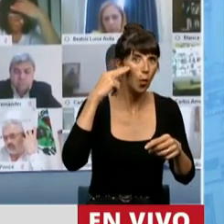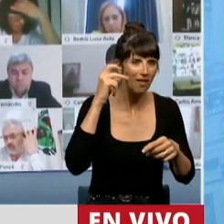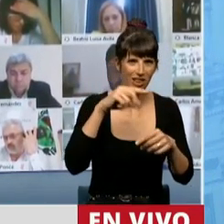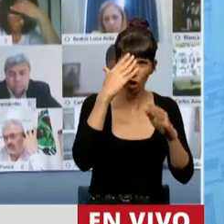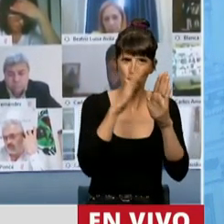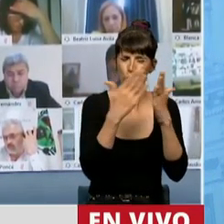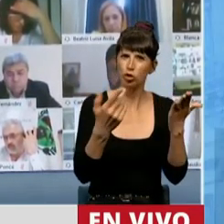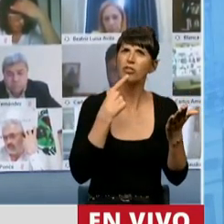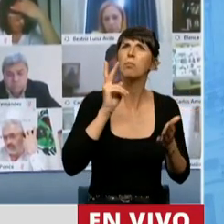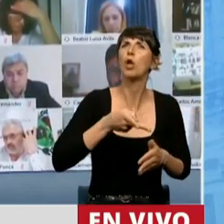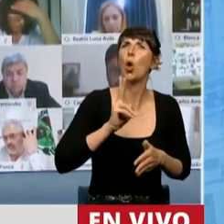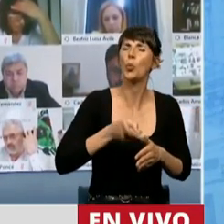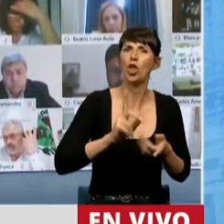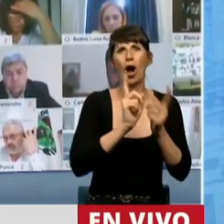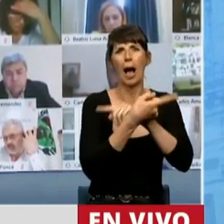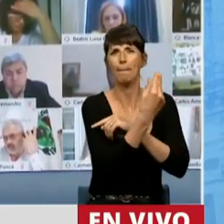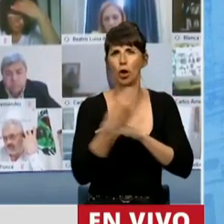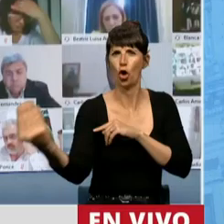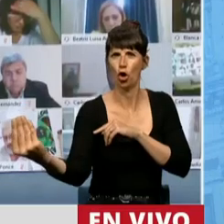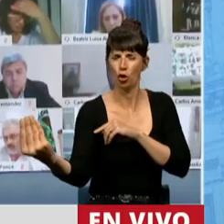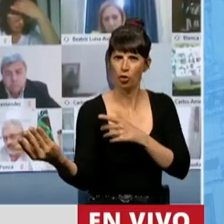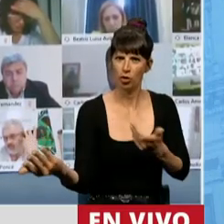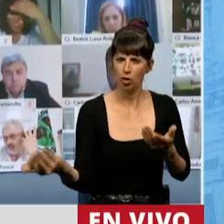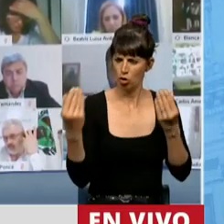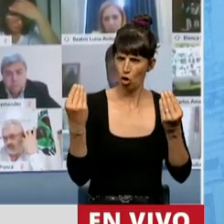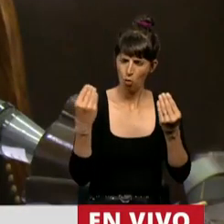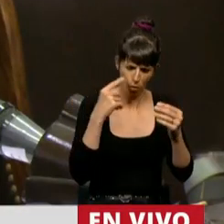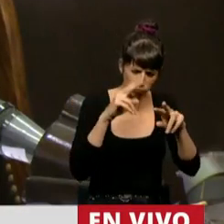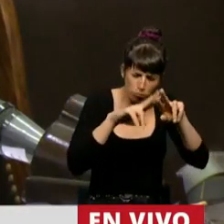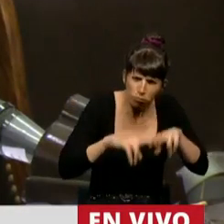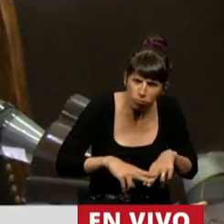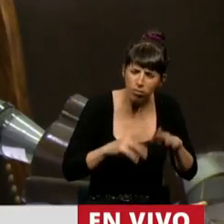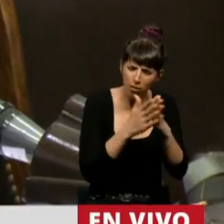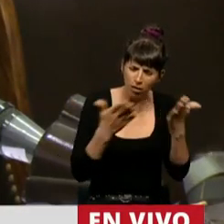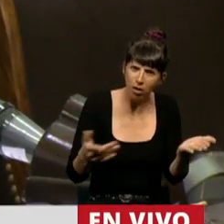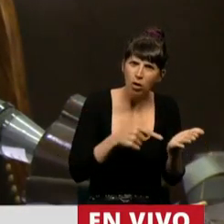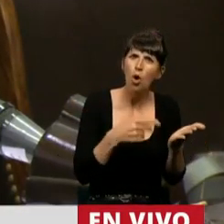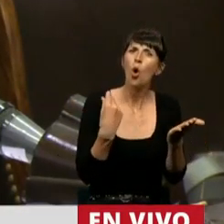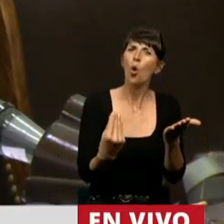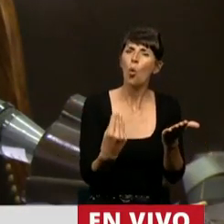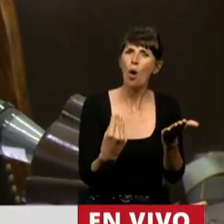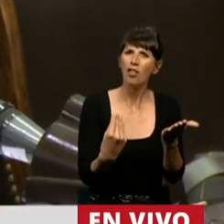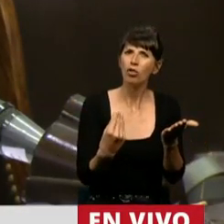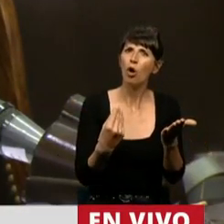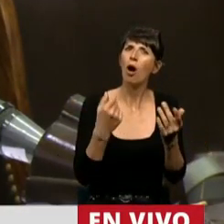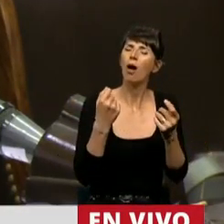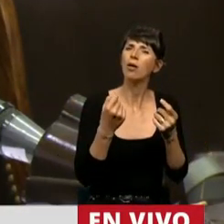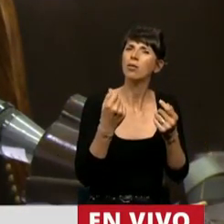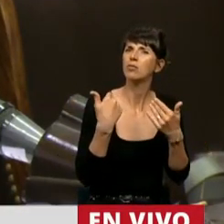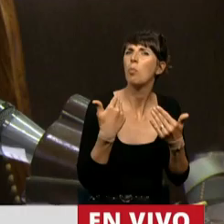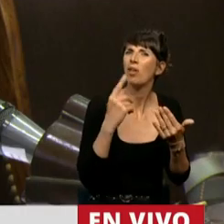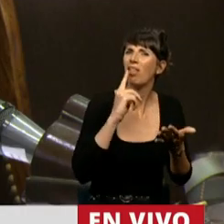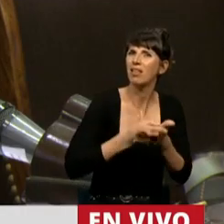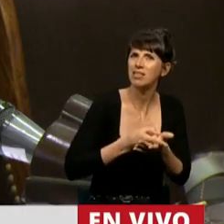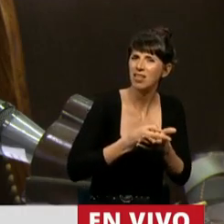el traslado de estos magistrados los revisaron y los actos federales complejos cuando generan derechos subjetivos sólo pueden